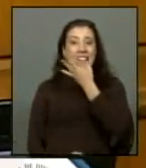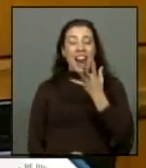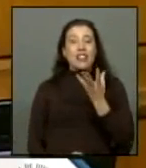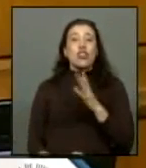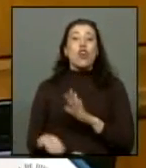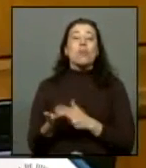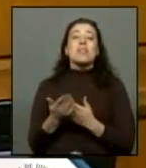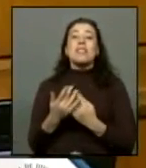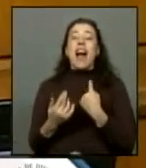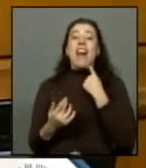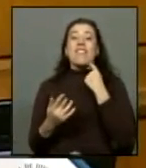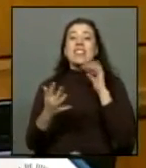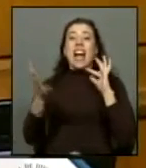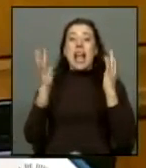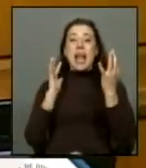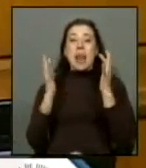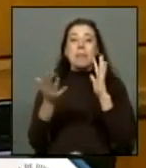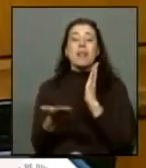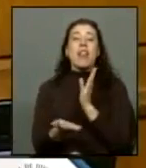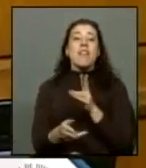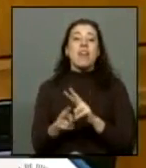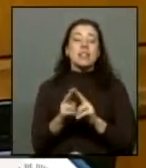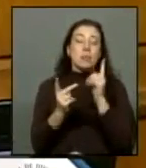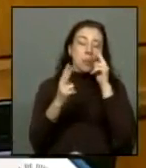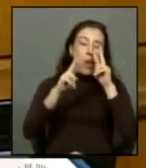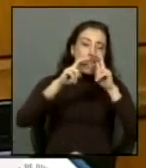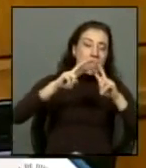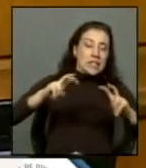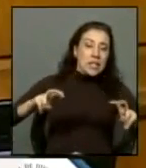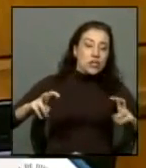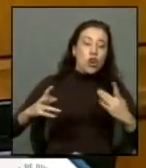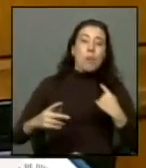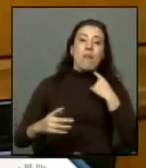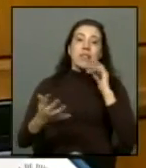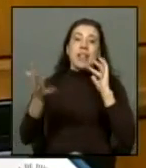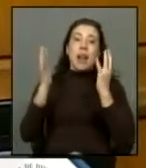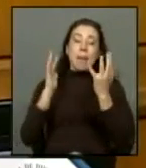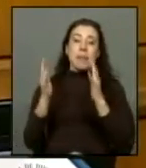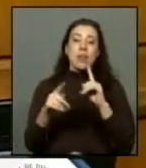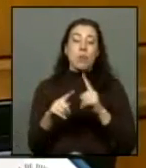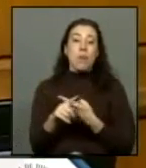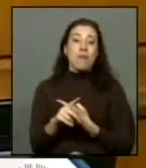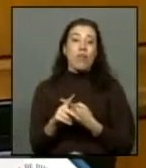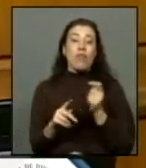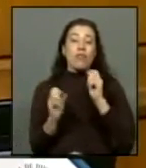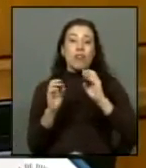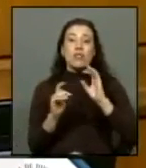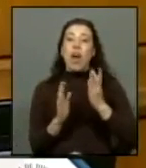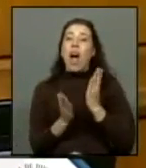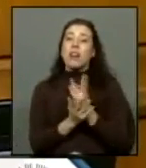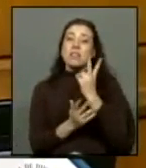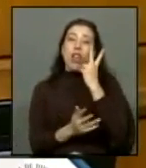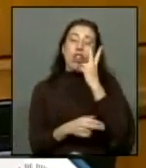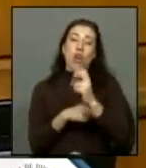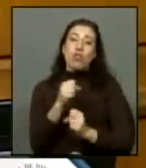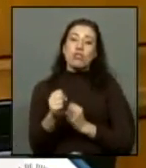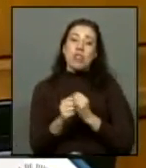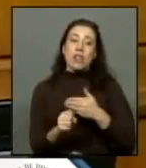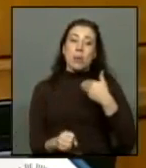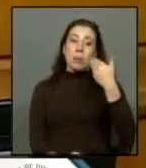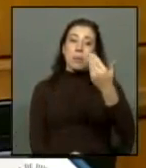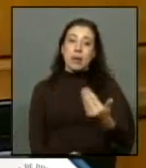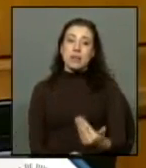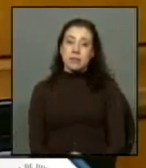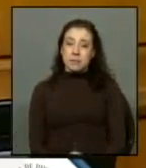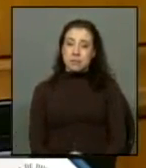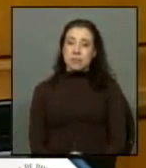impacto ambiental, va a tener que realizar un estudio de impacto ambiental. Así es que un nuevo relleno no lo tendremos antes de uno o dos años. Y por